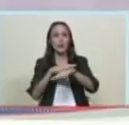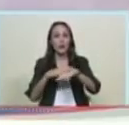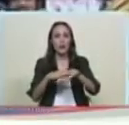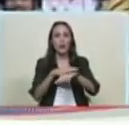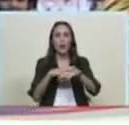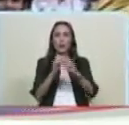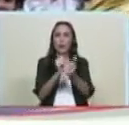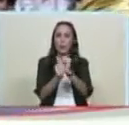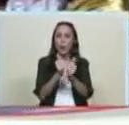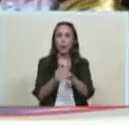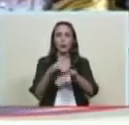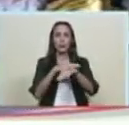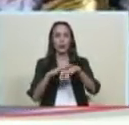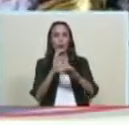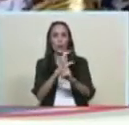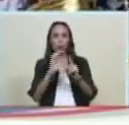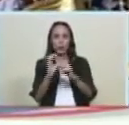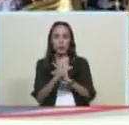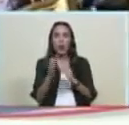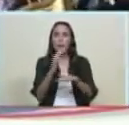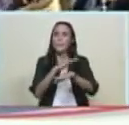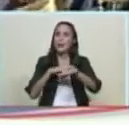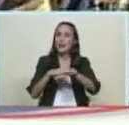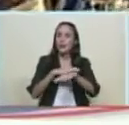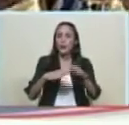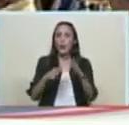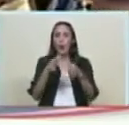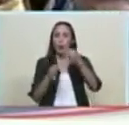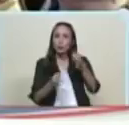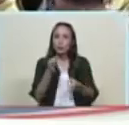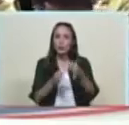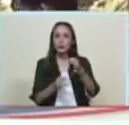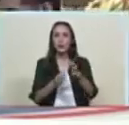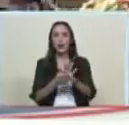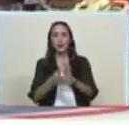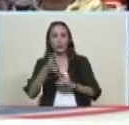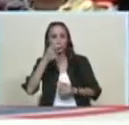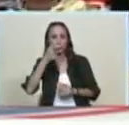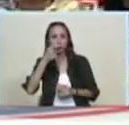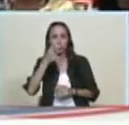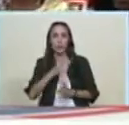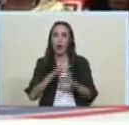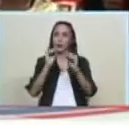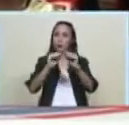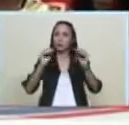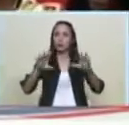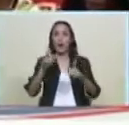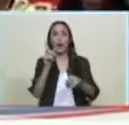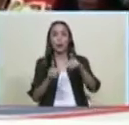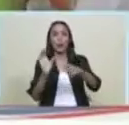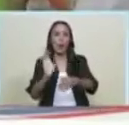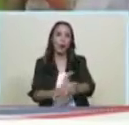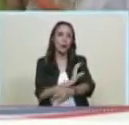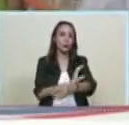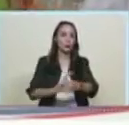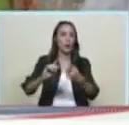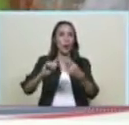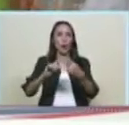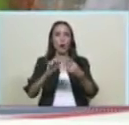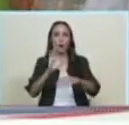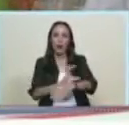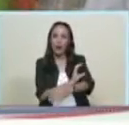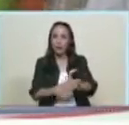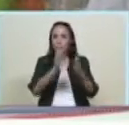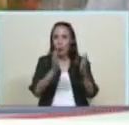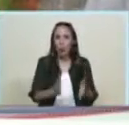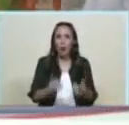coordinación con el Ministerio de Interior y Justicia para todo lo que tiene que ver con la seguridad y hemos convocado a cantores artistas cirqueros